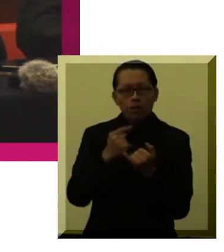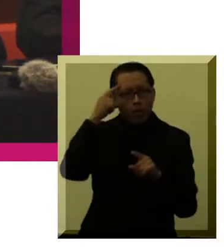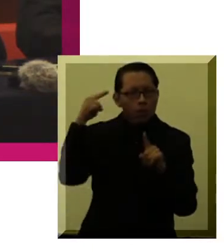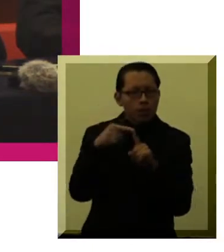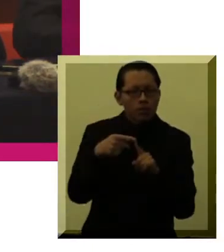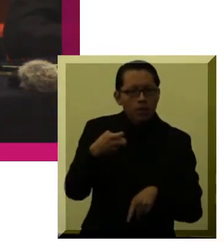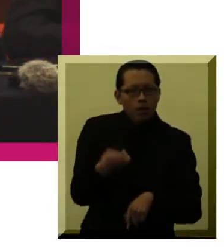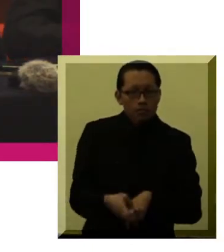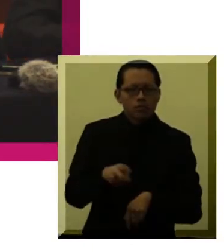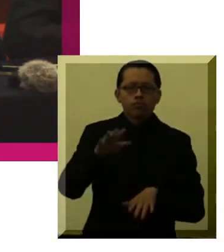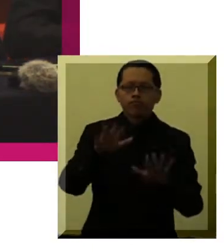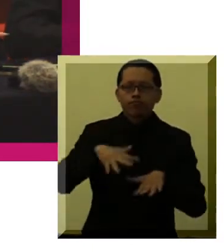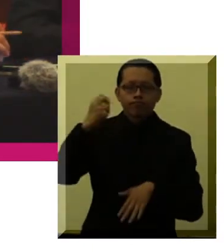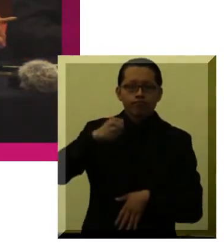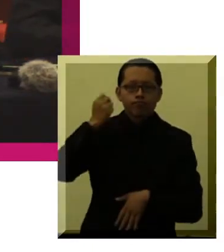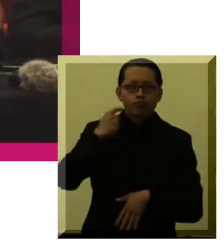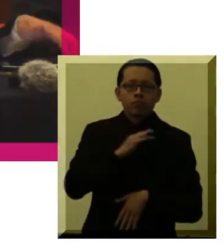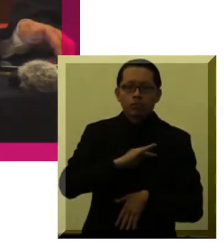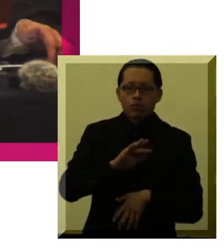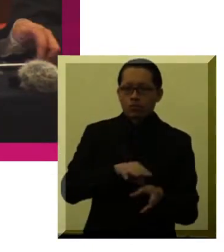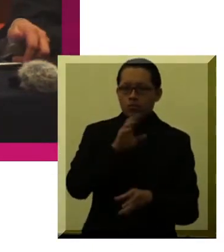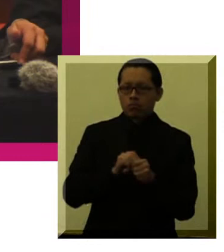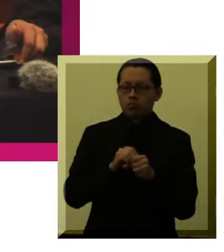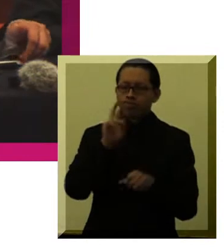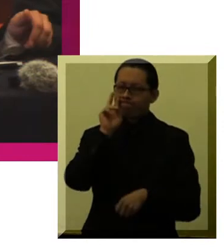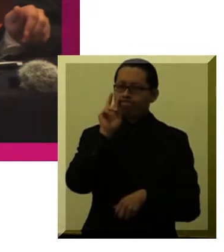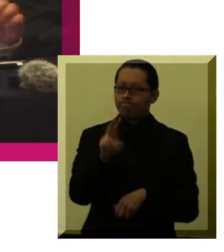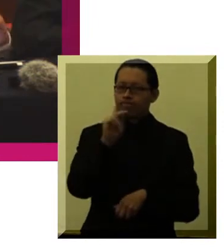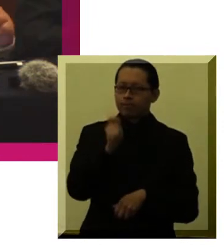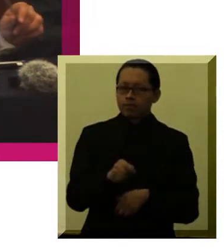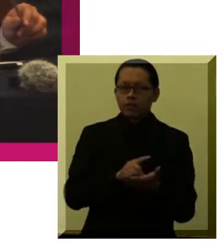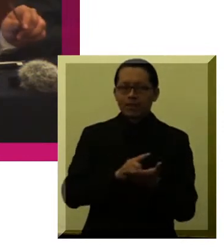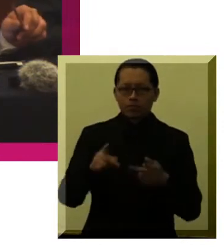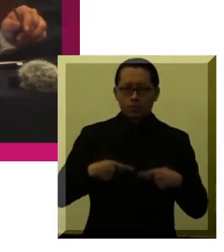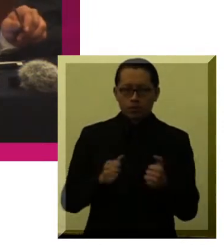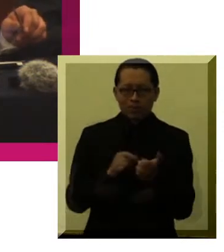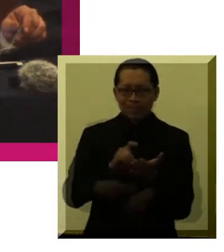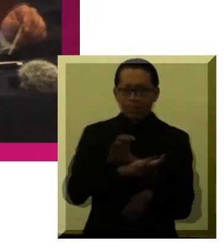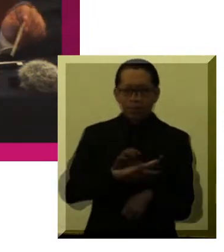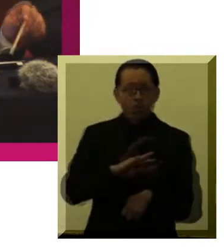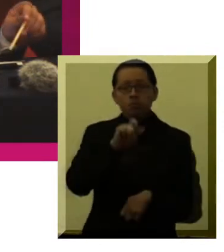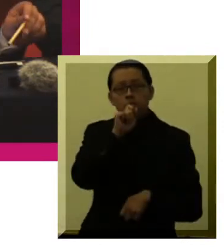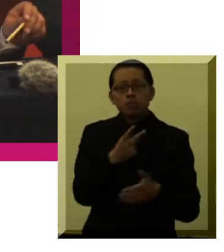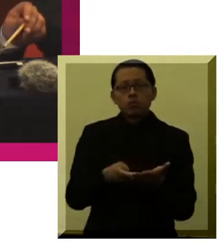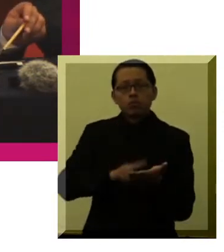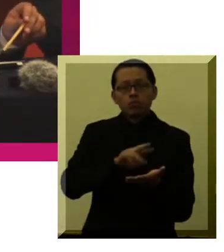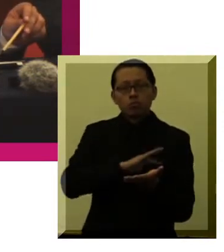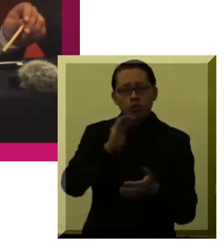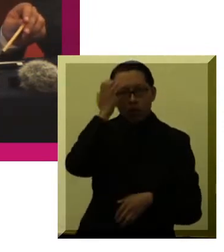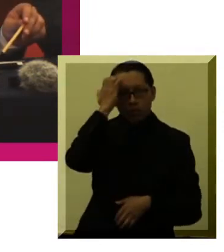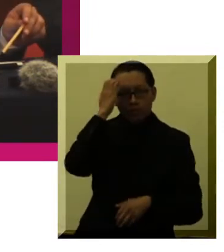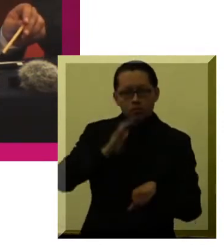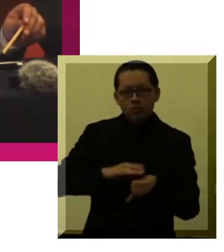seminario es que podamos visibilizar y difundir los derechos de las personas con discapacidad. Conocer un poco